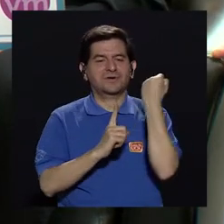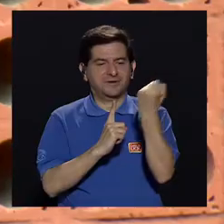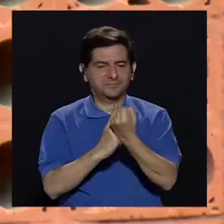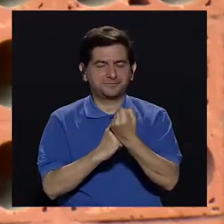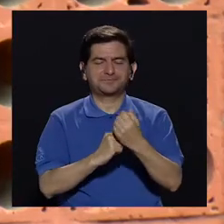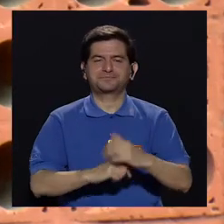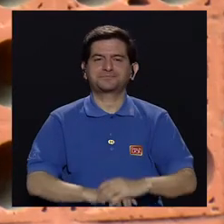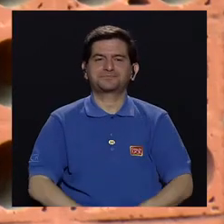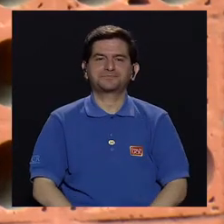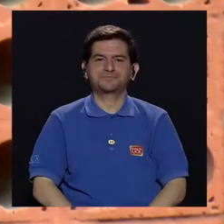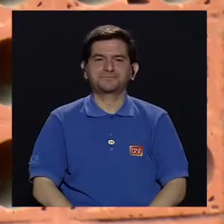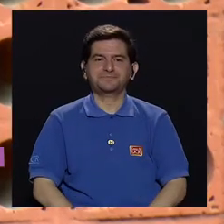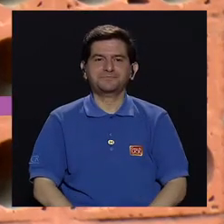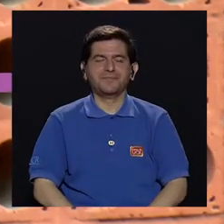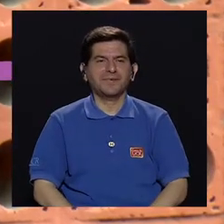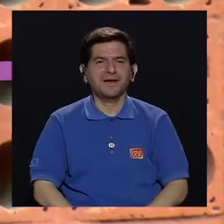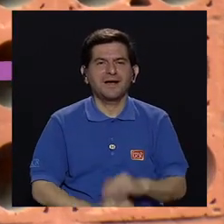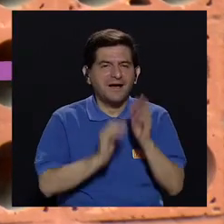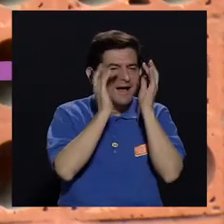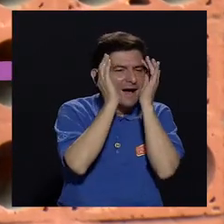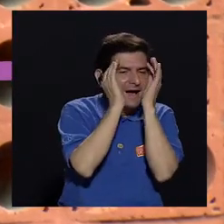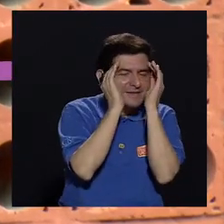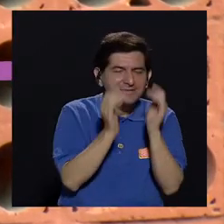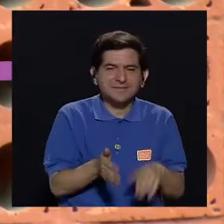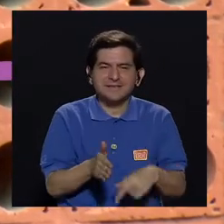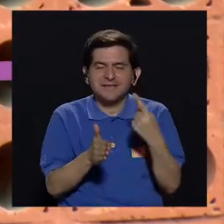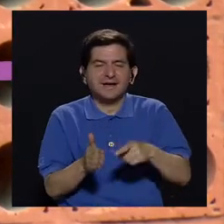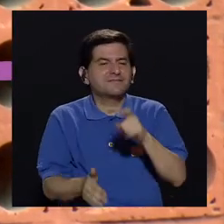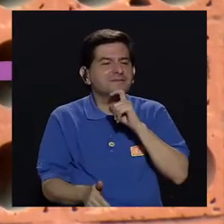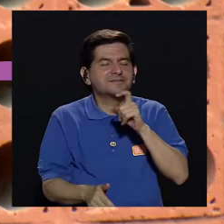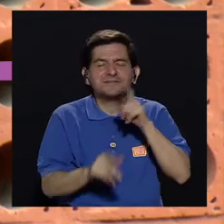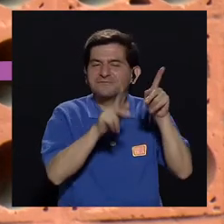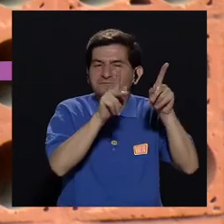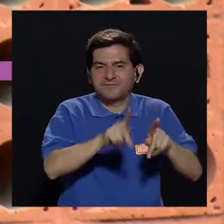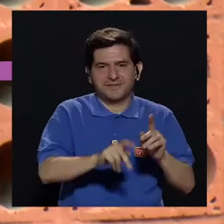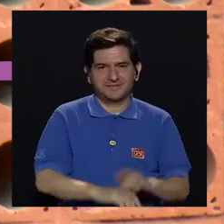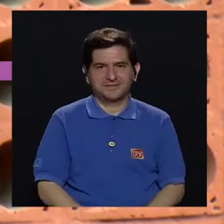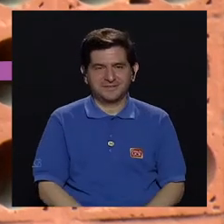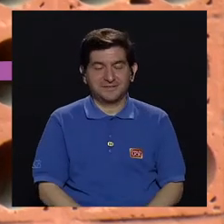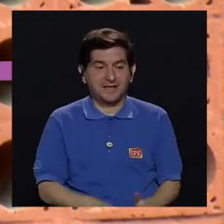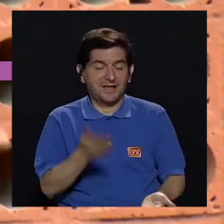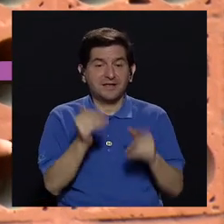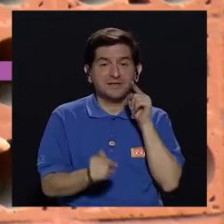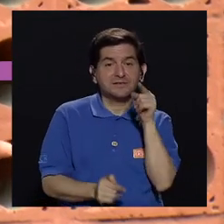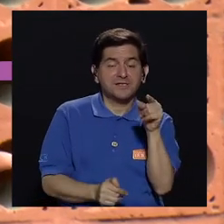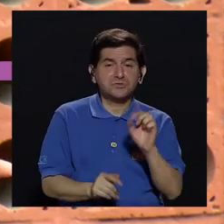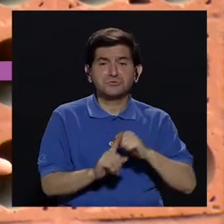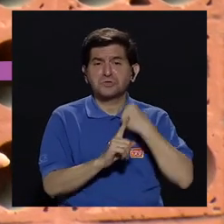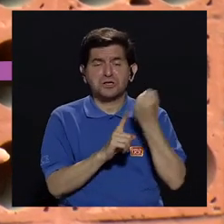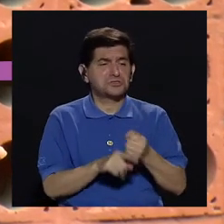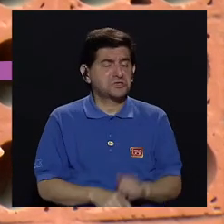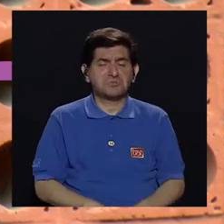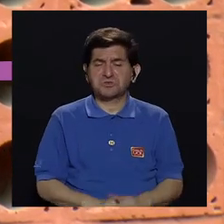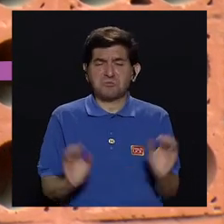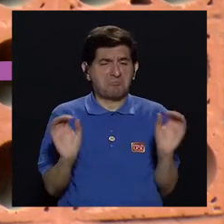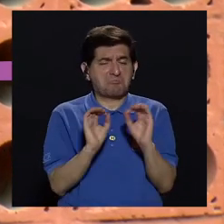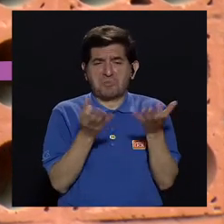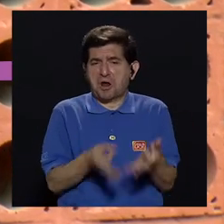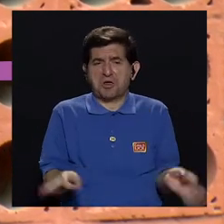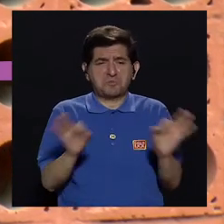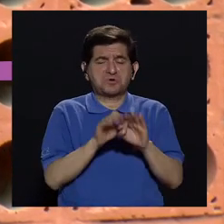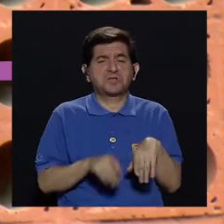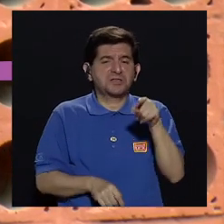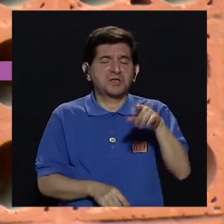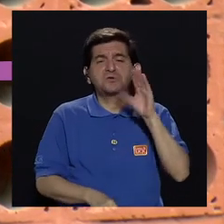el evento. Por eso, la ansiedad es a veces tan difícil para las personas. Porque puede ser que para usted eso sea una tontera y usted diga, no, no,